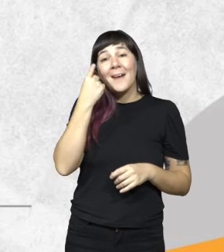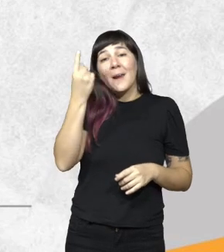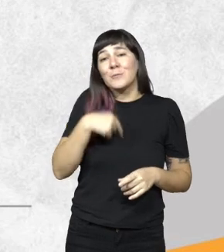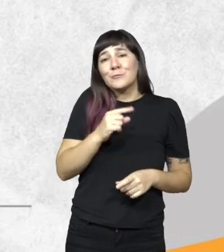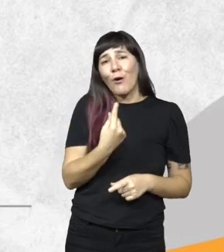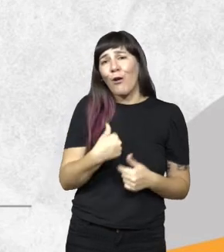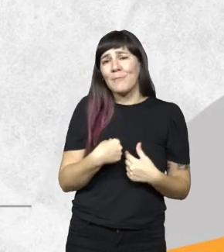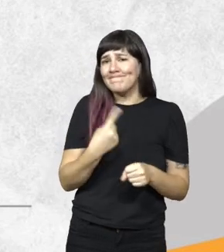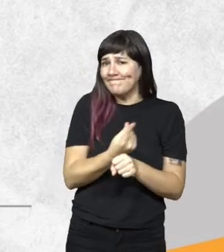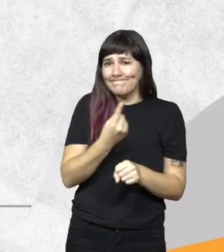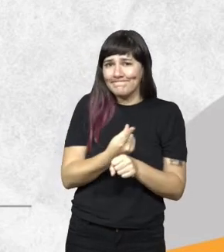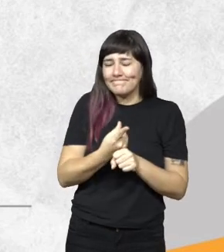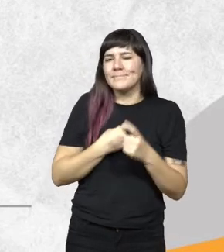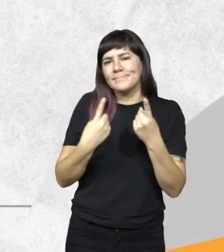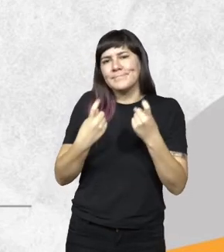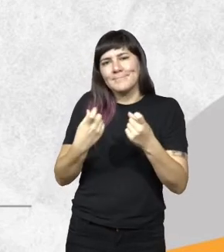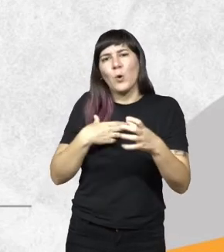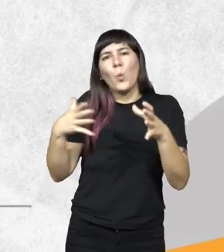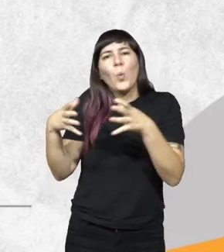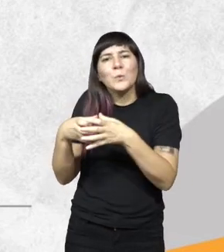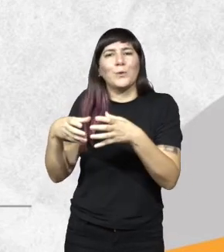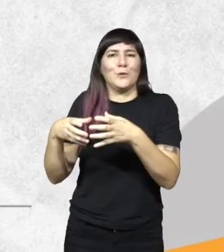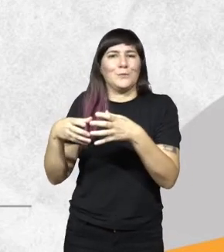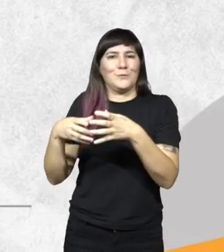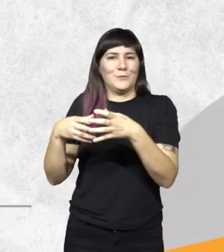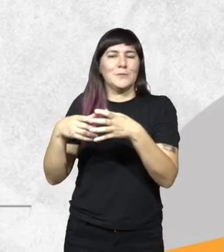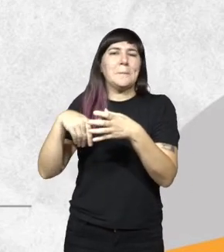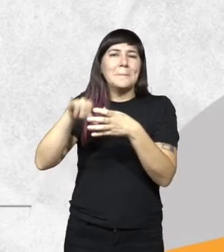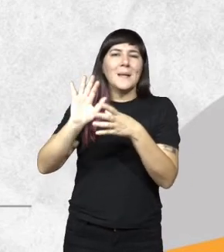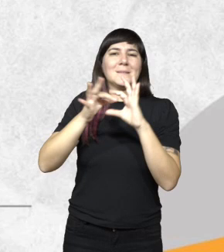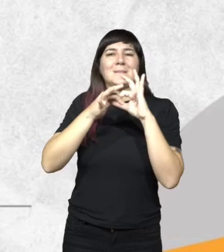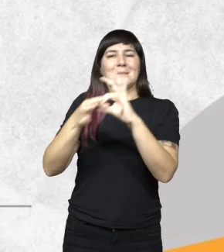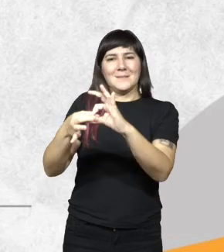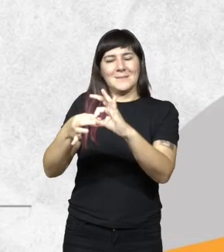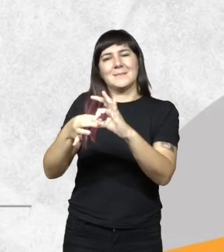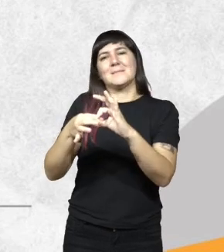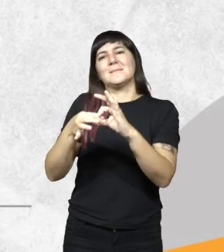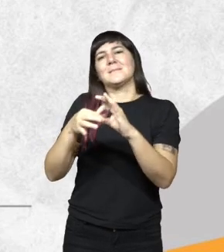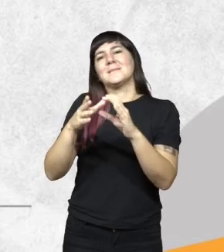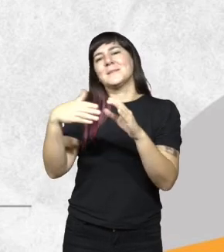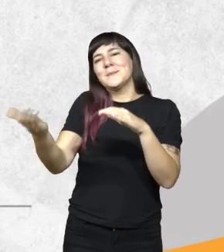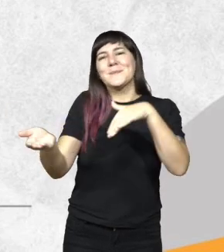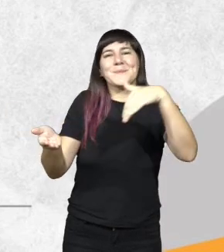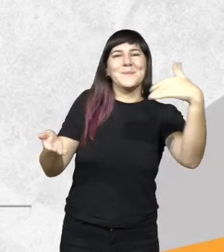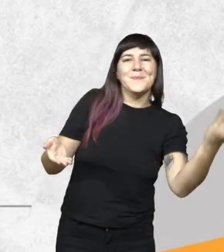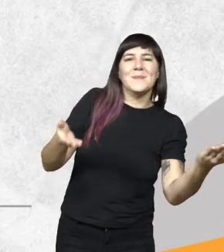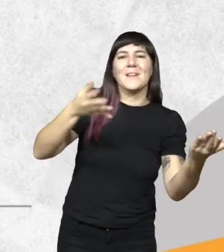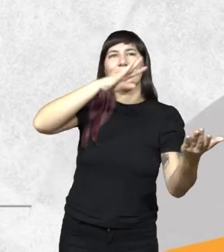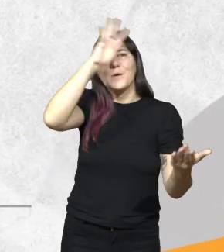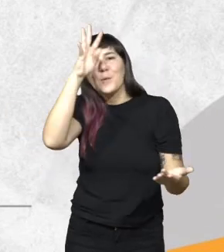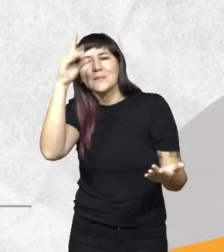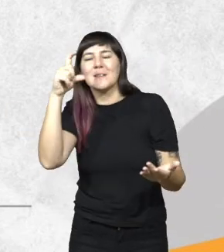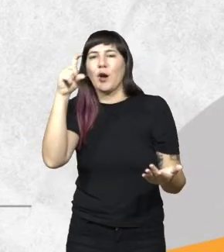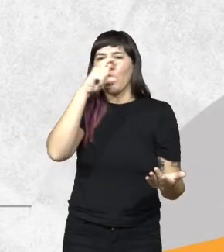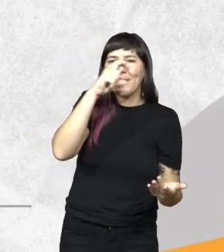hacer es necesario trabajar en conjunto y por sobre todas las cosas con nuestros aliados con nuestros con provincianos como decimos Formosa Corriente